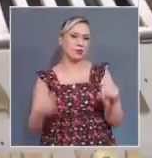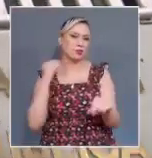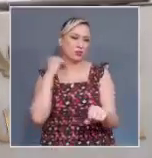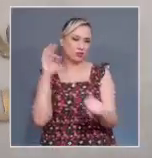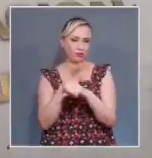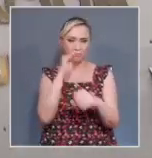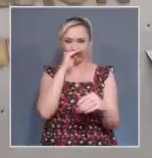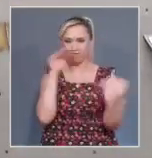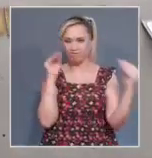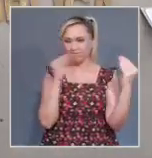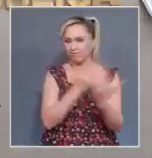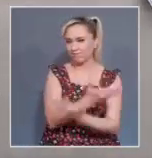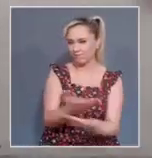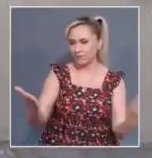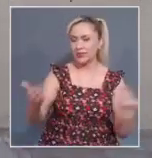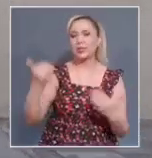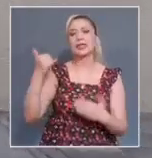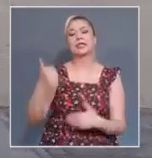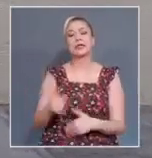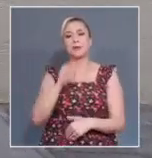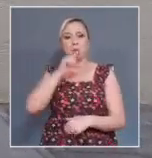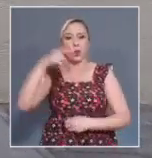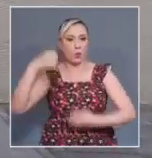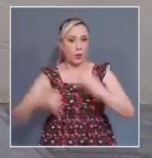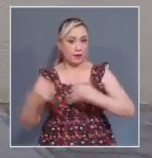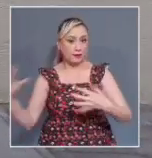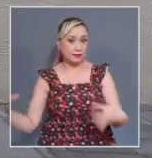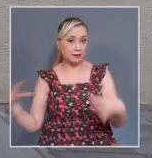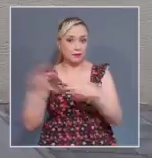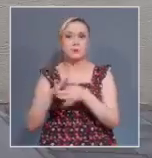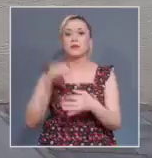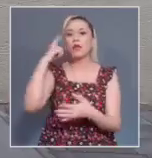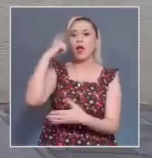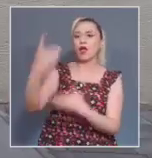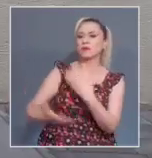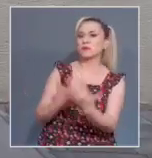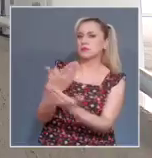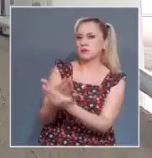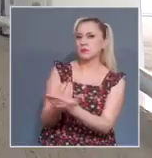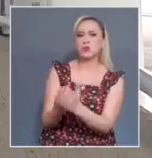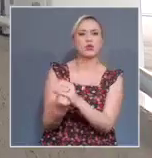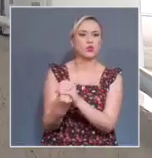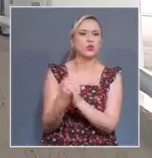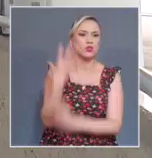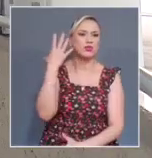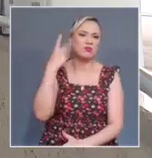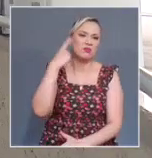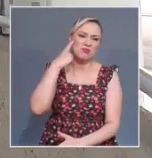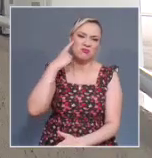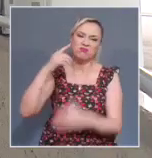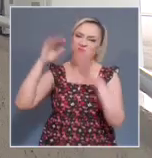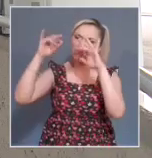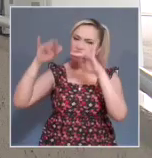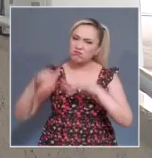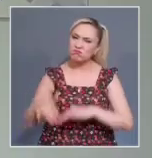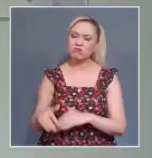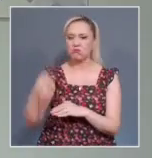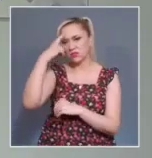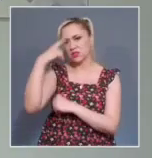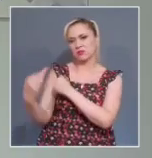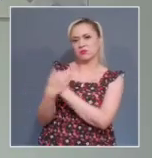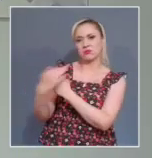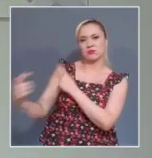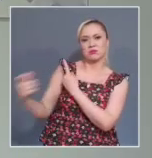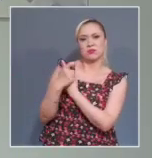asociaciones de personas juzgadoras, presentó una solicitud de medidas cautelares ante la Comisión Interamericana de